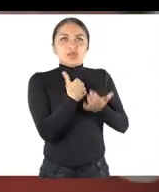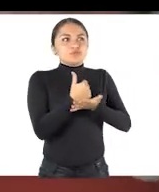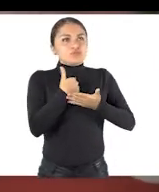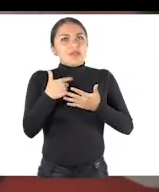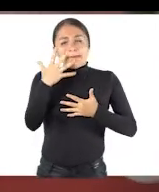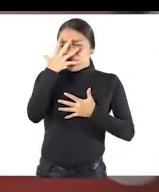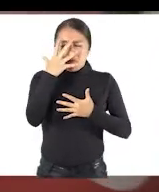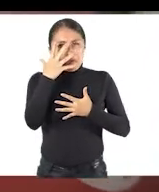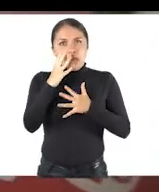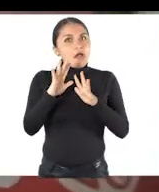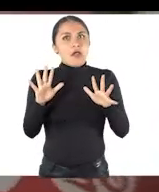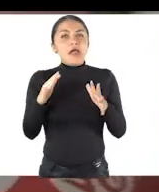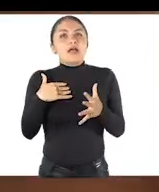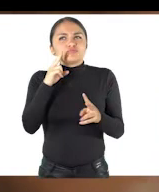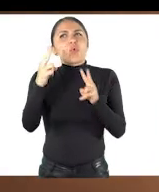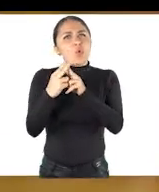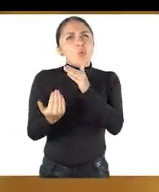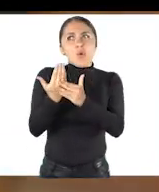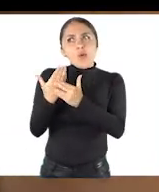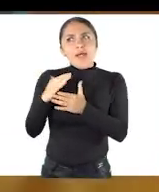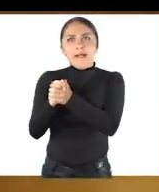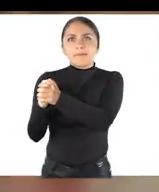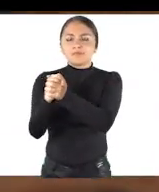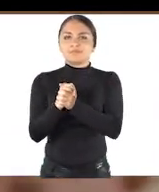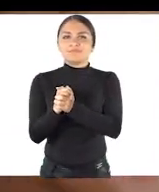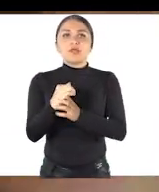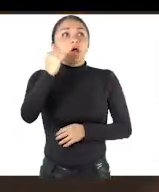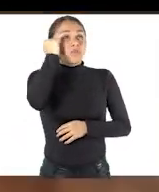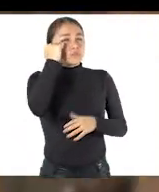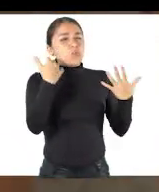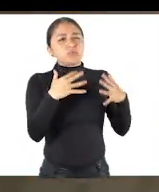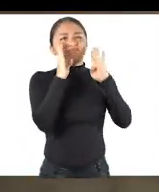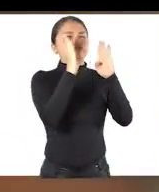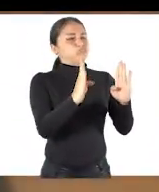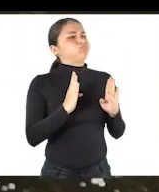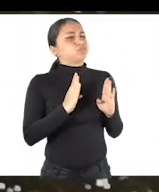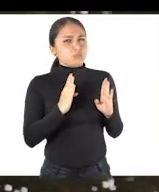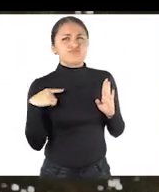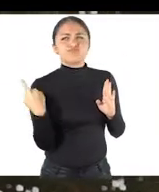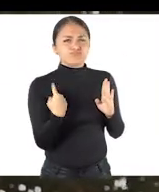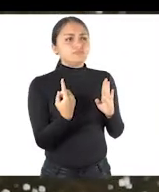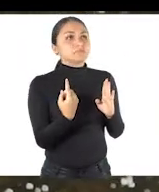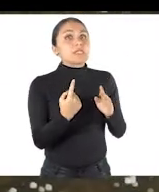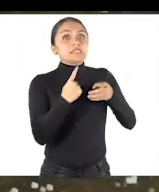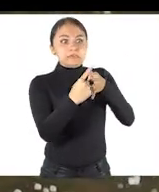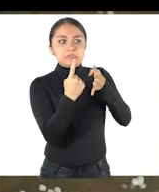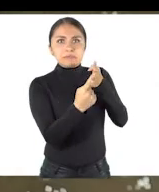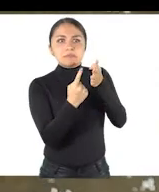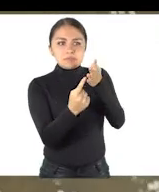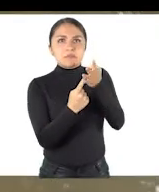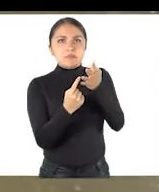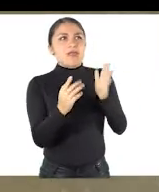ha ayudado con mi timidez y he conocido amigas nuevas. Los profesores son muy especiales con todos nosotros